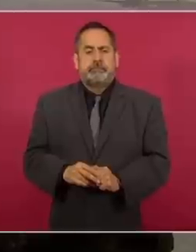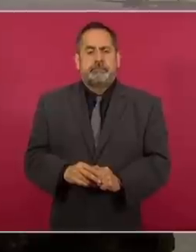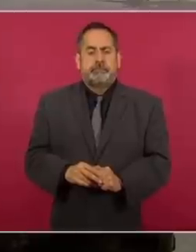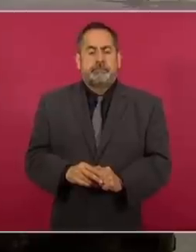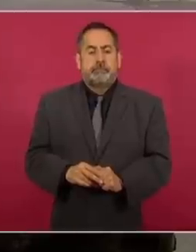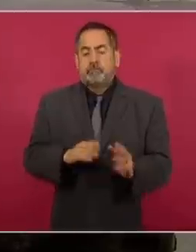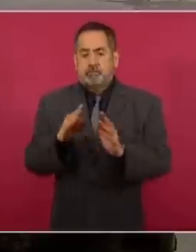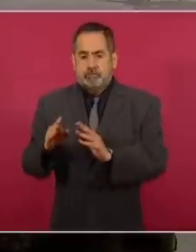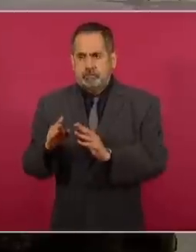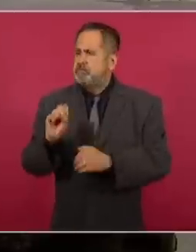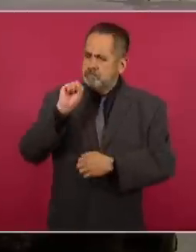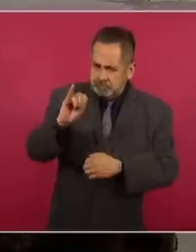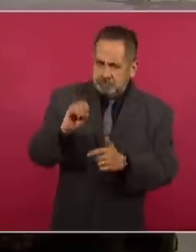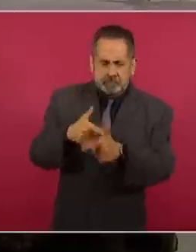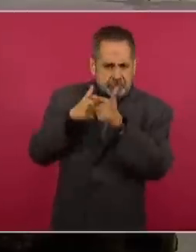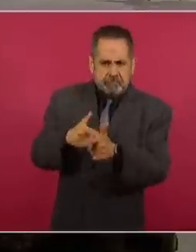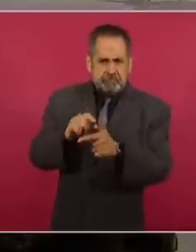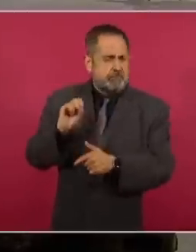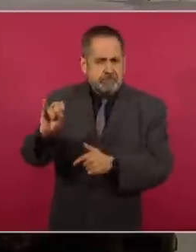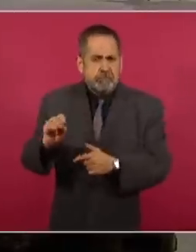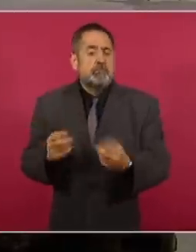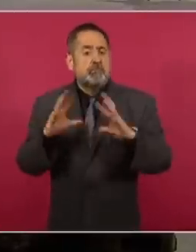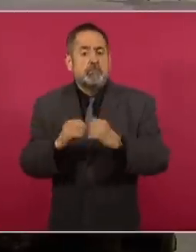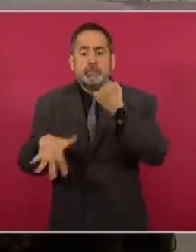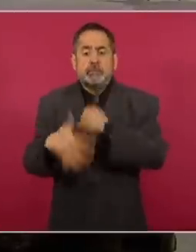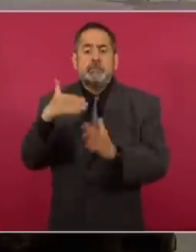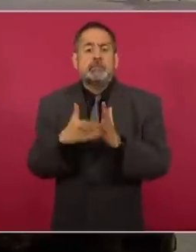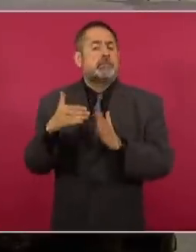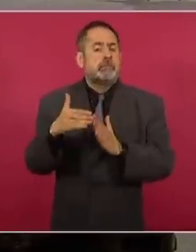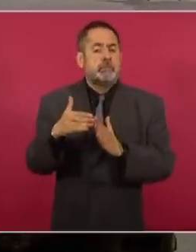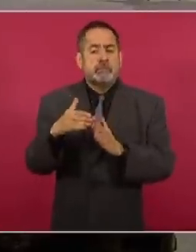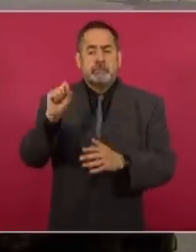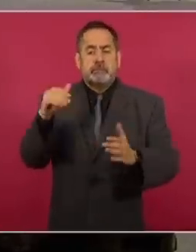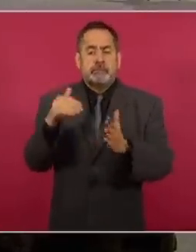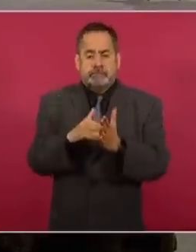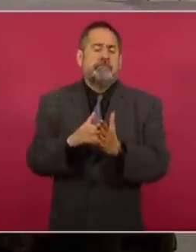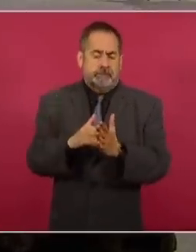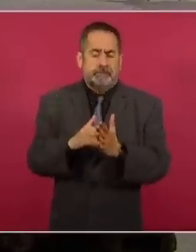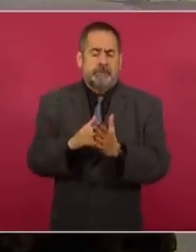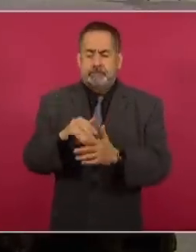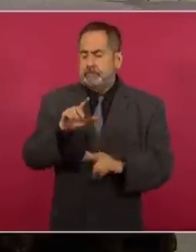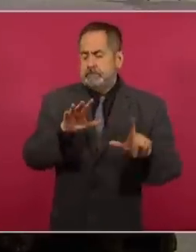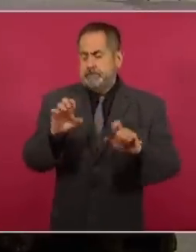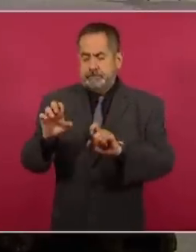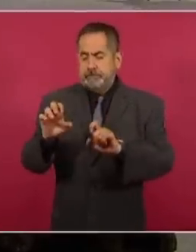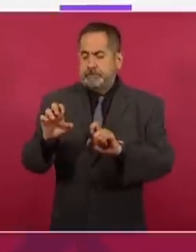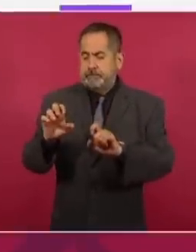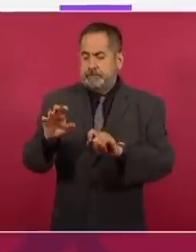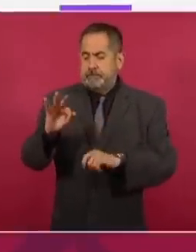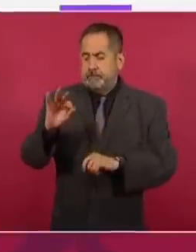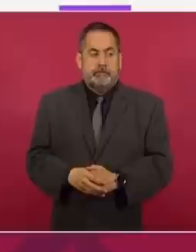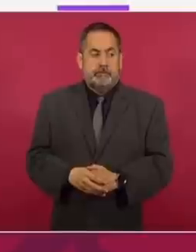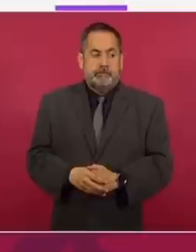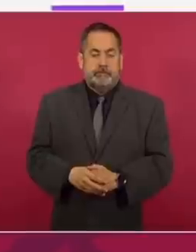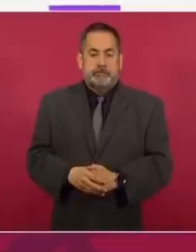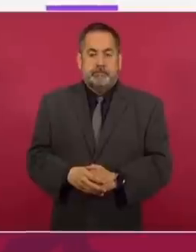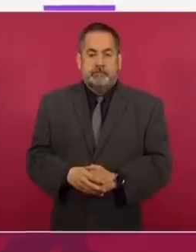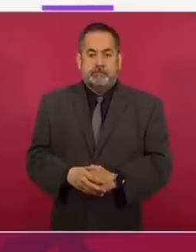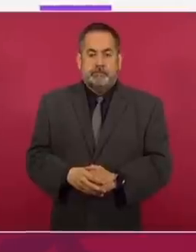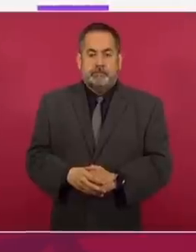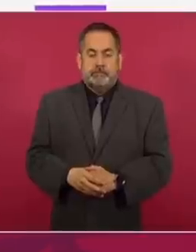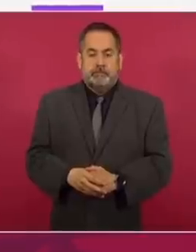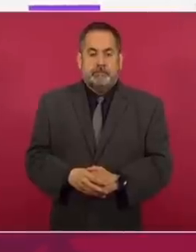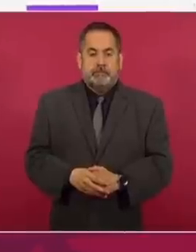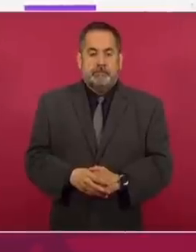Y porque siga 15 millones 60 mil 746, que